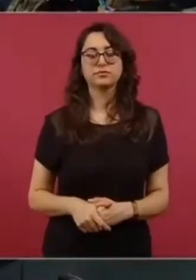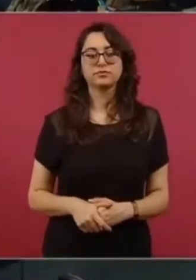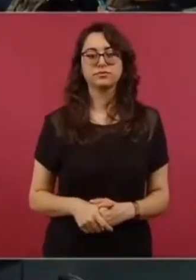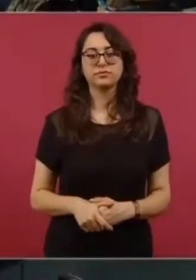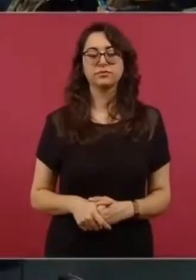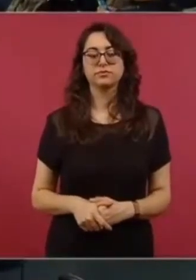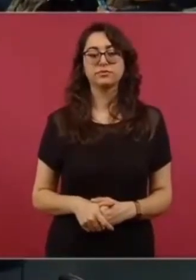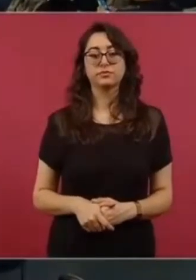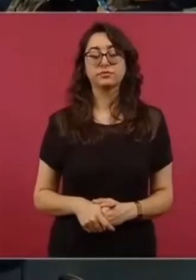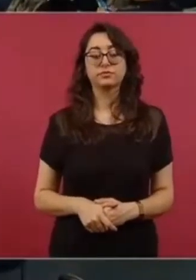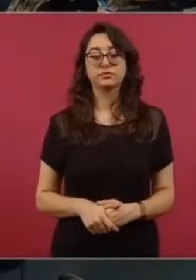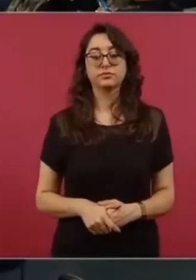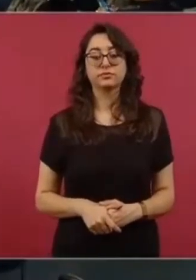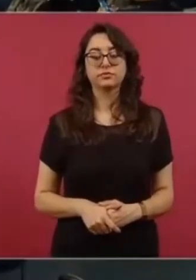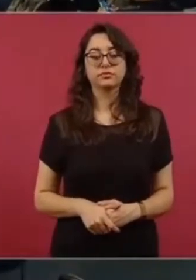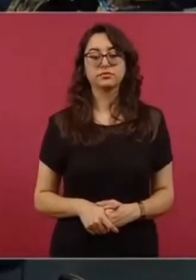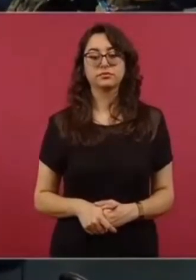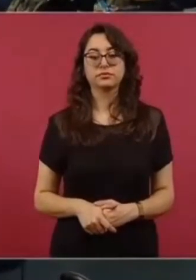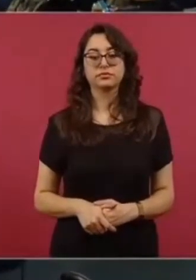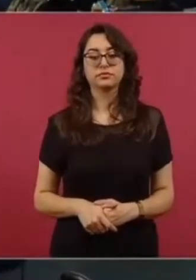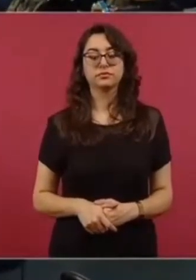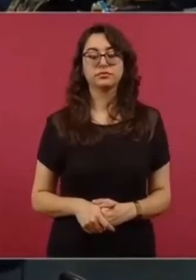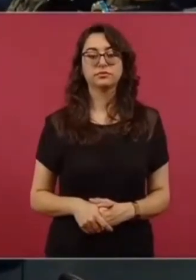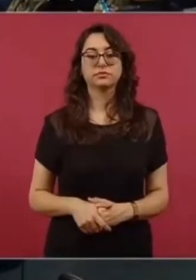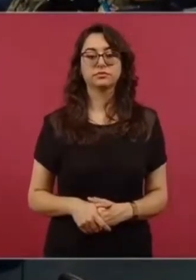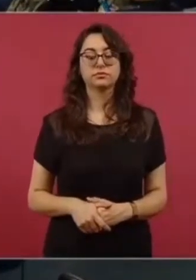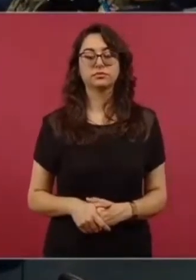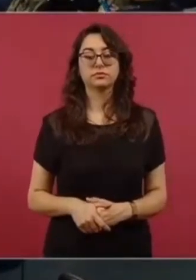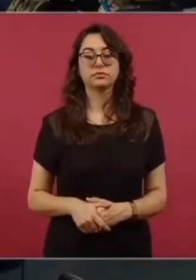Tenemos que andar pendientes. Dependientes. Dependientes.